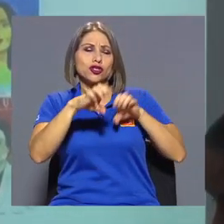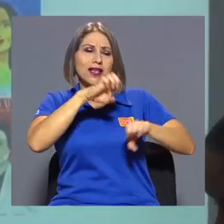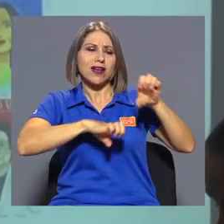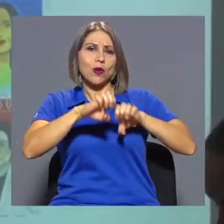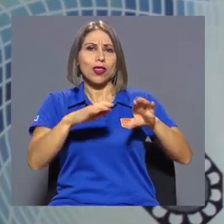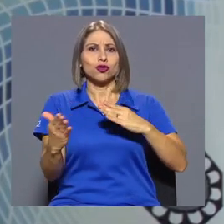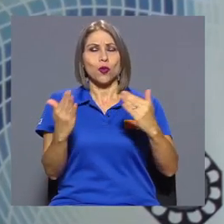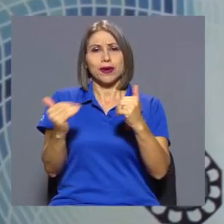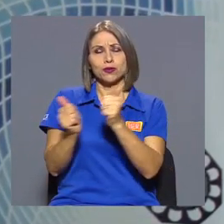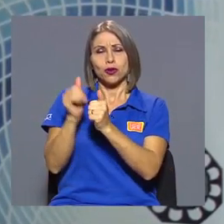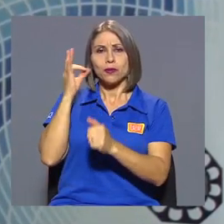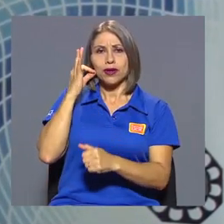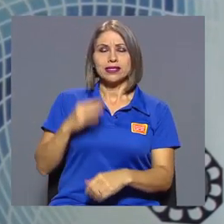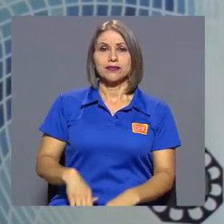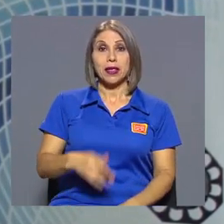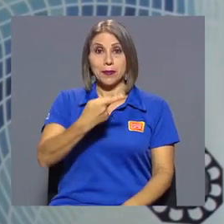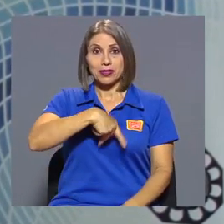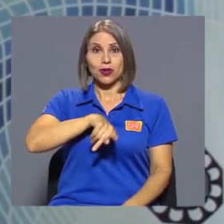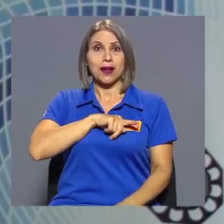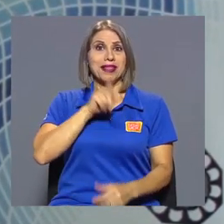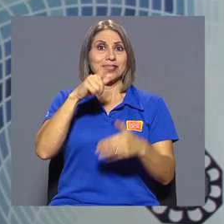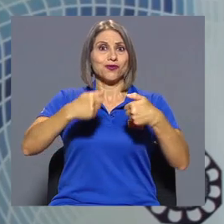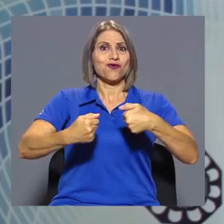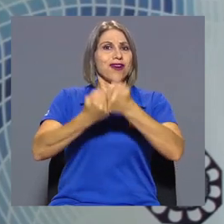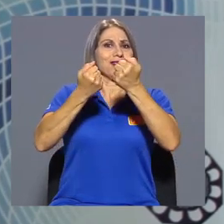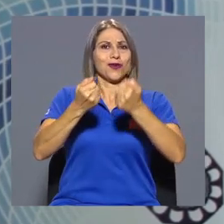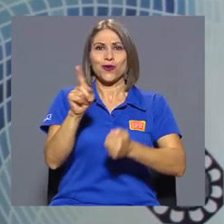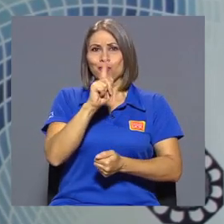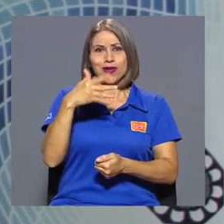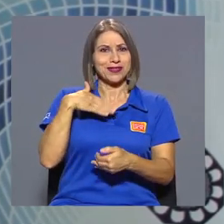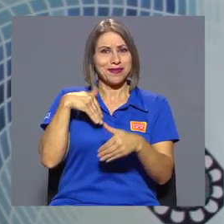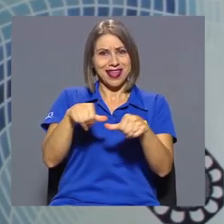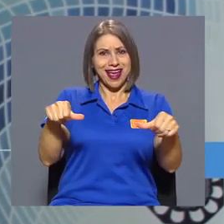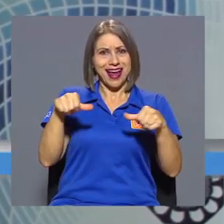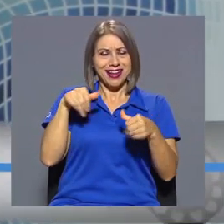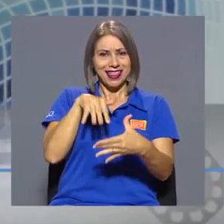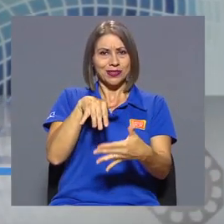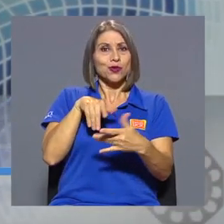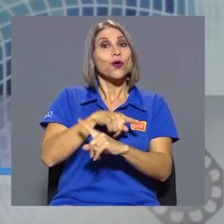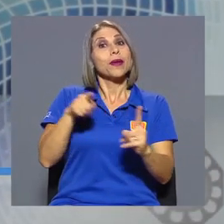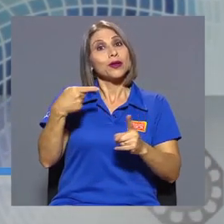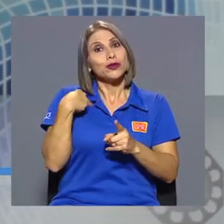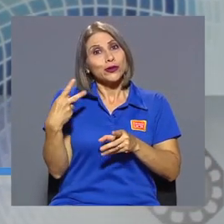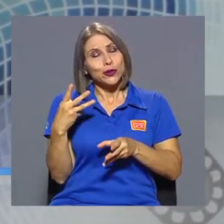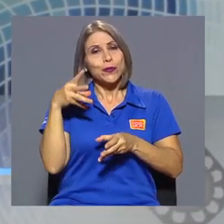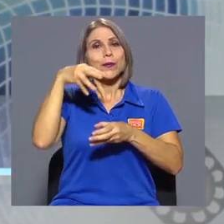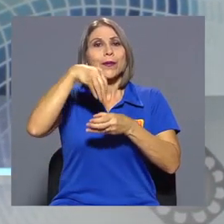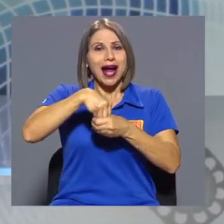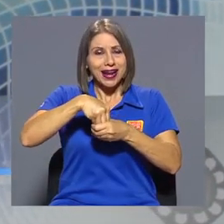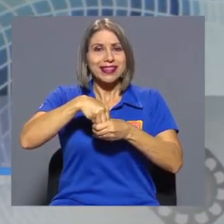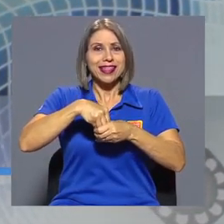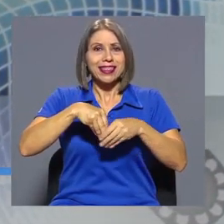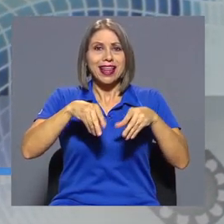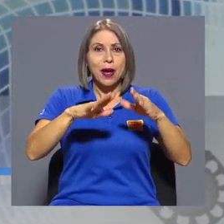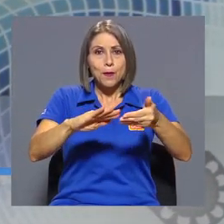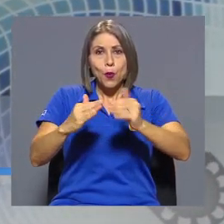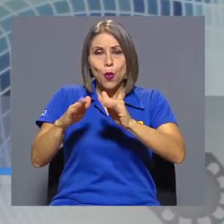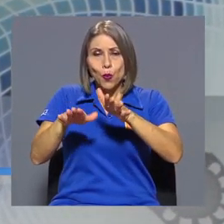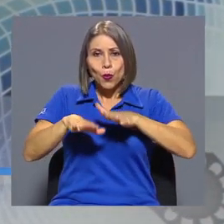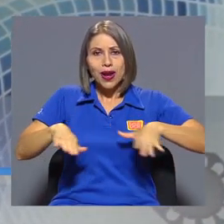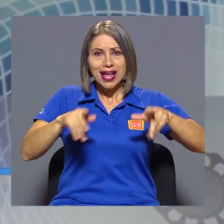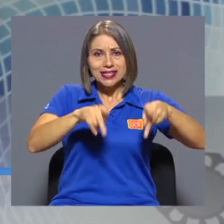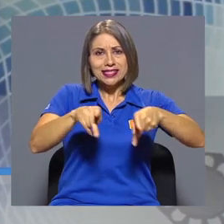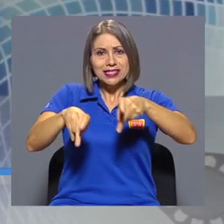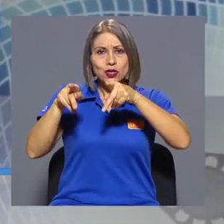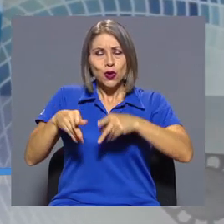mujeres. Personalmente es un reto porque no es mi área de estudio, sin embargo yo soy parte de la población que se ve